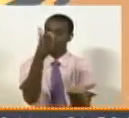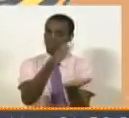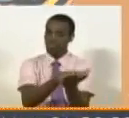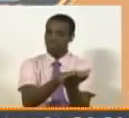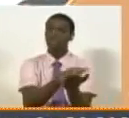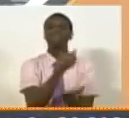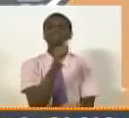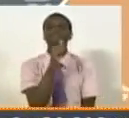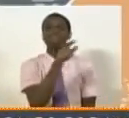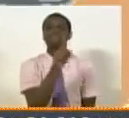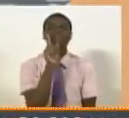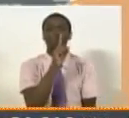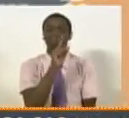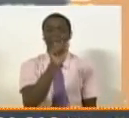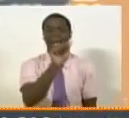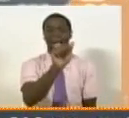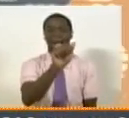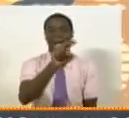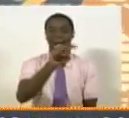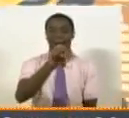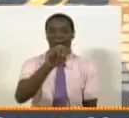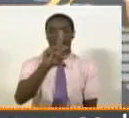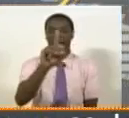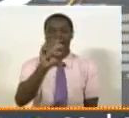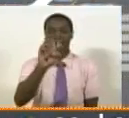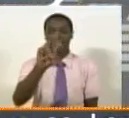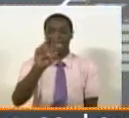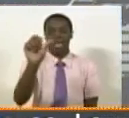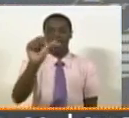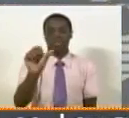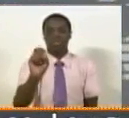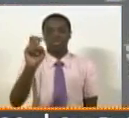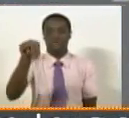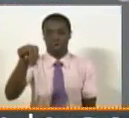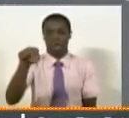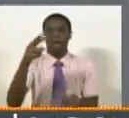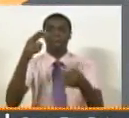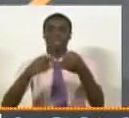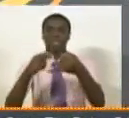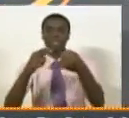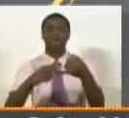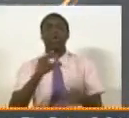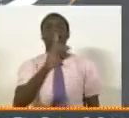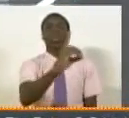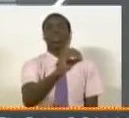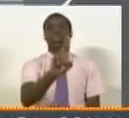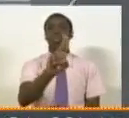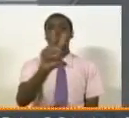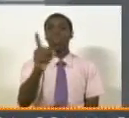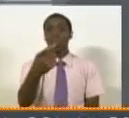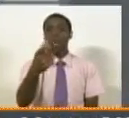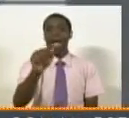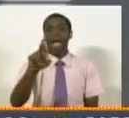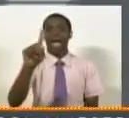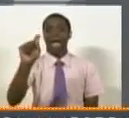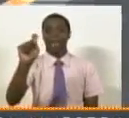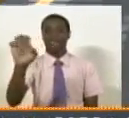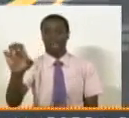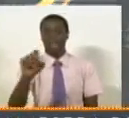ciudadano Anderson Enrique Dugarte Dugarte, de 32 años de edad,